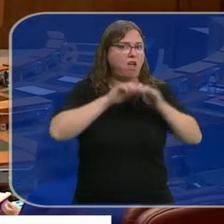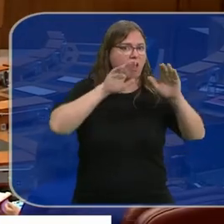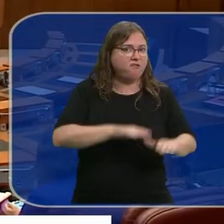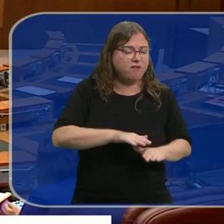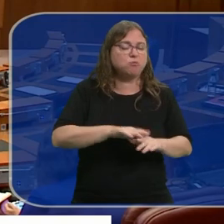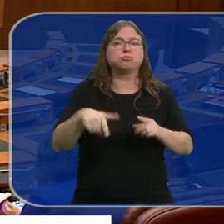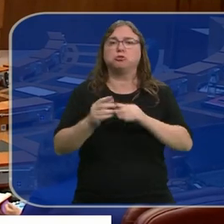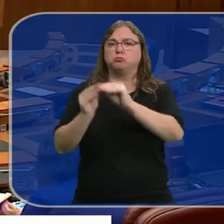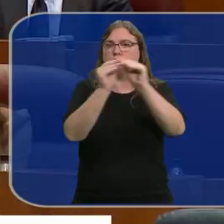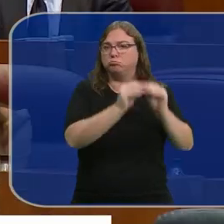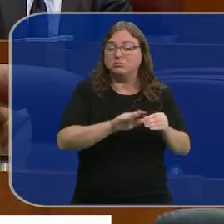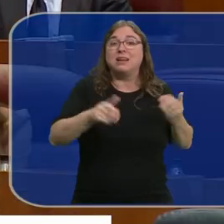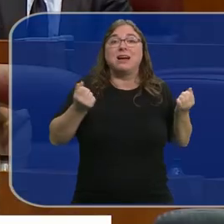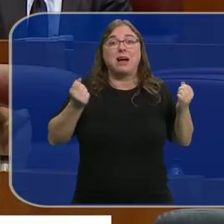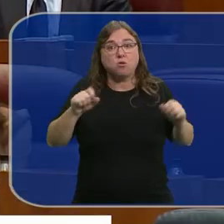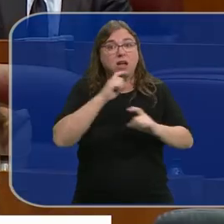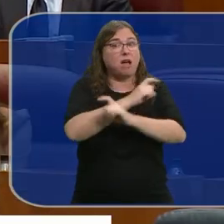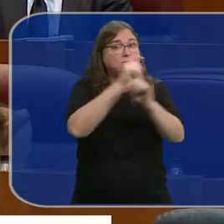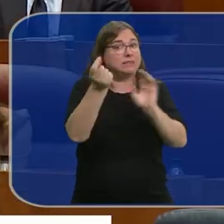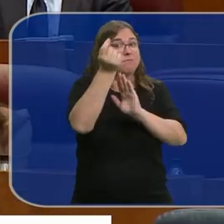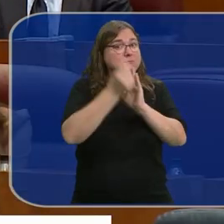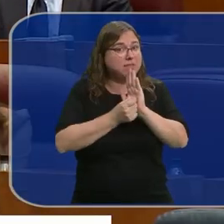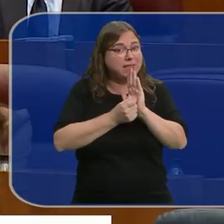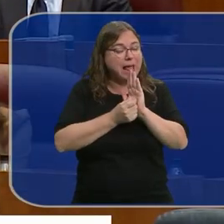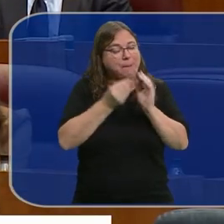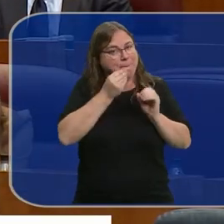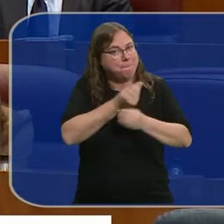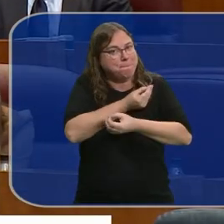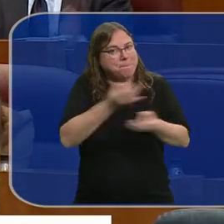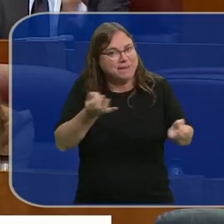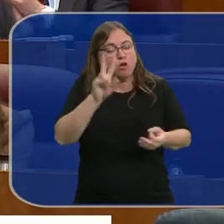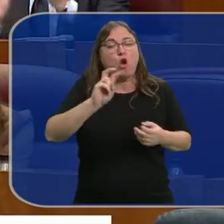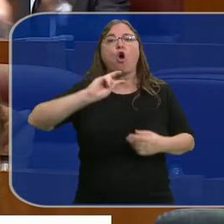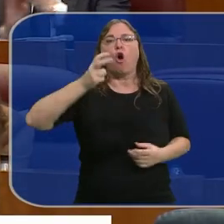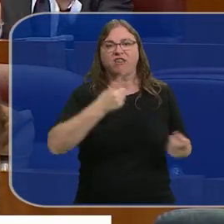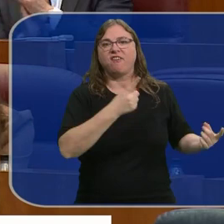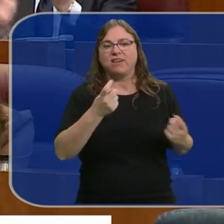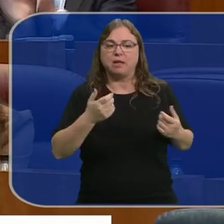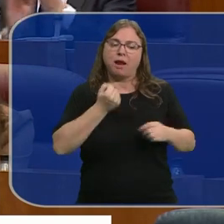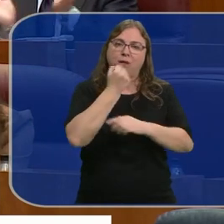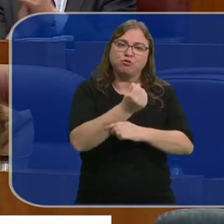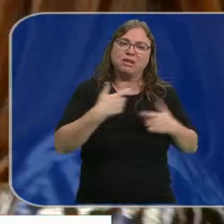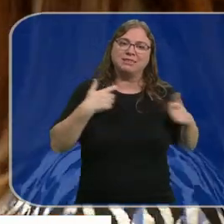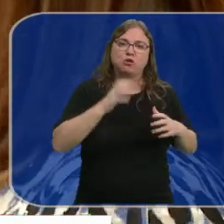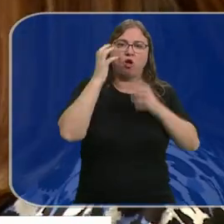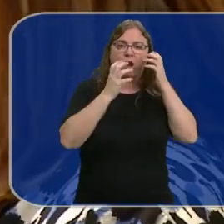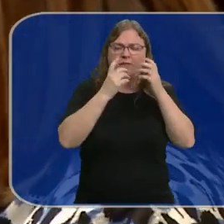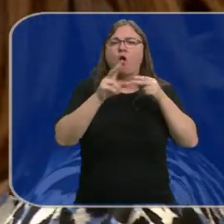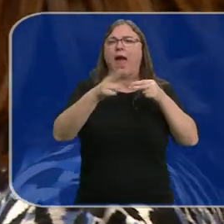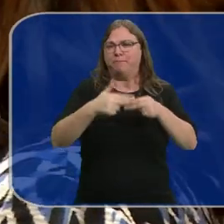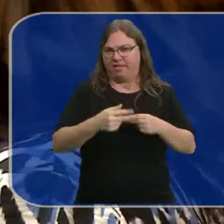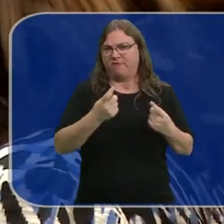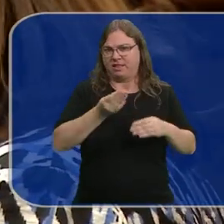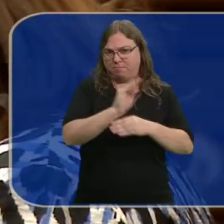a favor de la toma en consideración aunque han advertido que esta medida no es la panacea que hacen falta otras para ayudar al sector ganadero y que presentarán